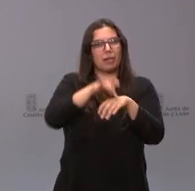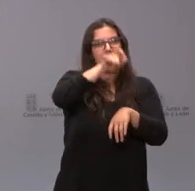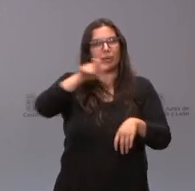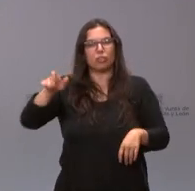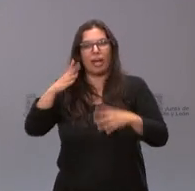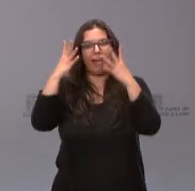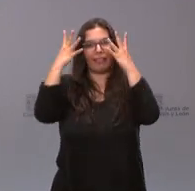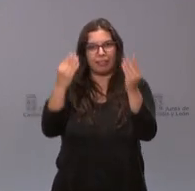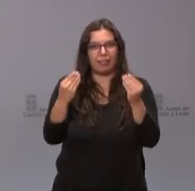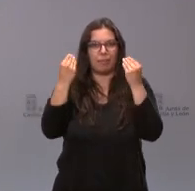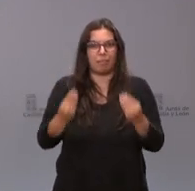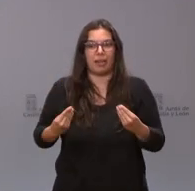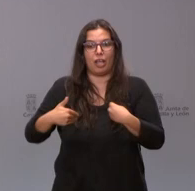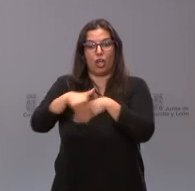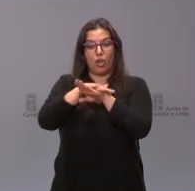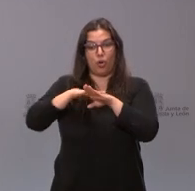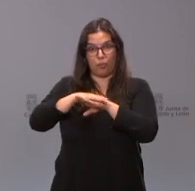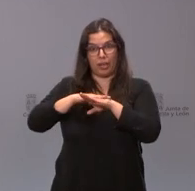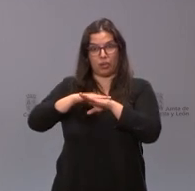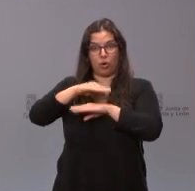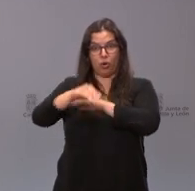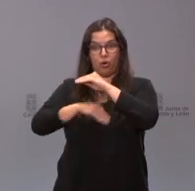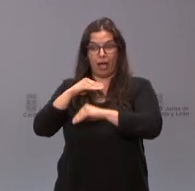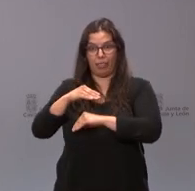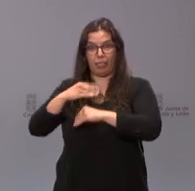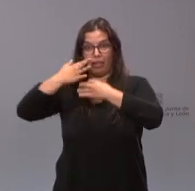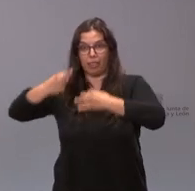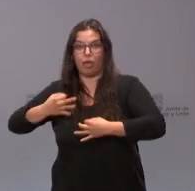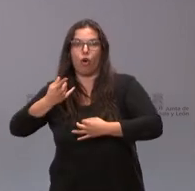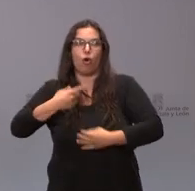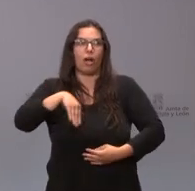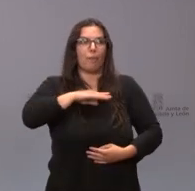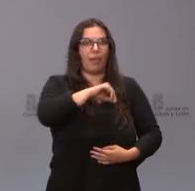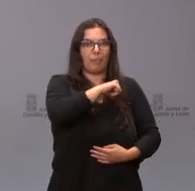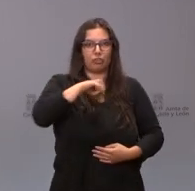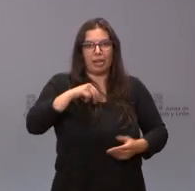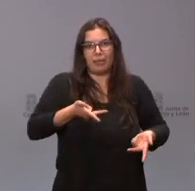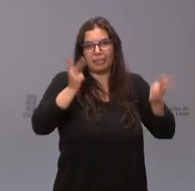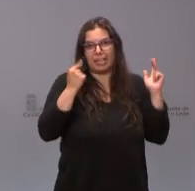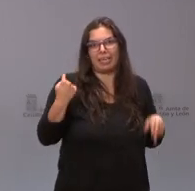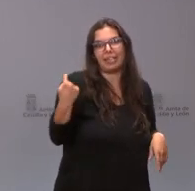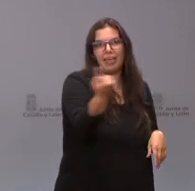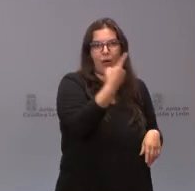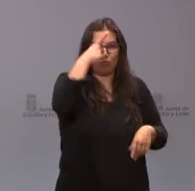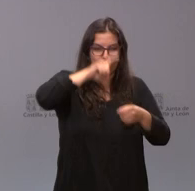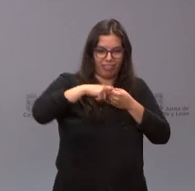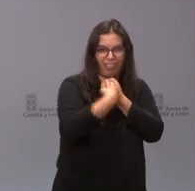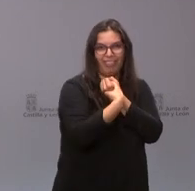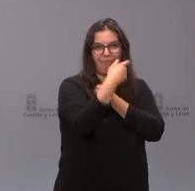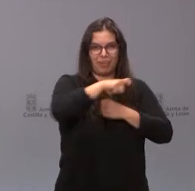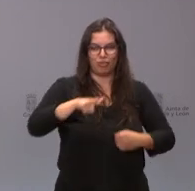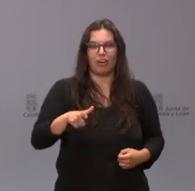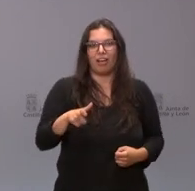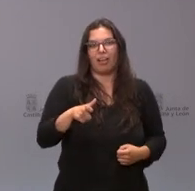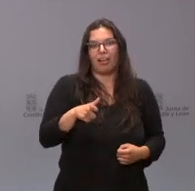el gobierno que actúa a través de los actos con la capacidad y libertad que tienen sus miembros o que